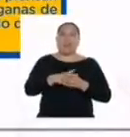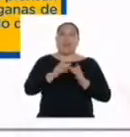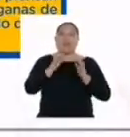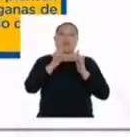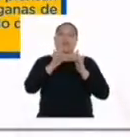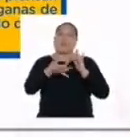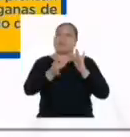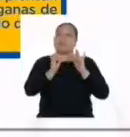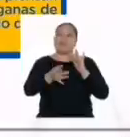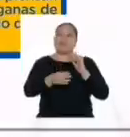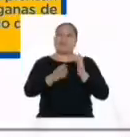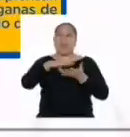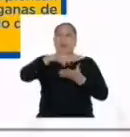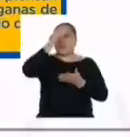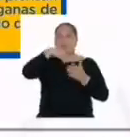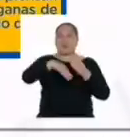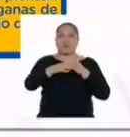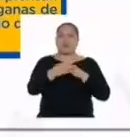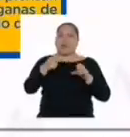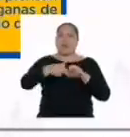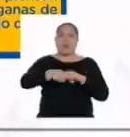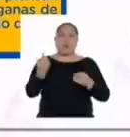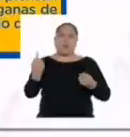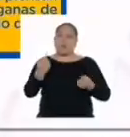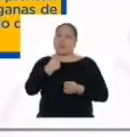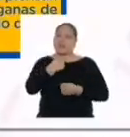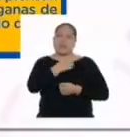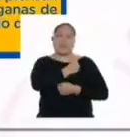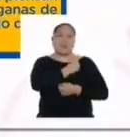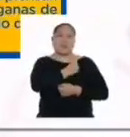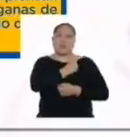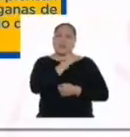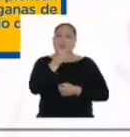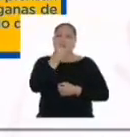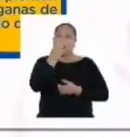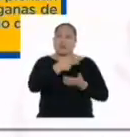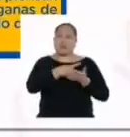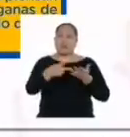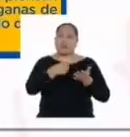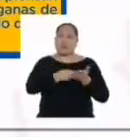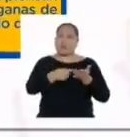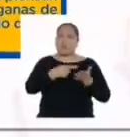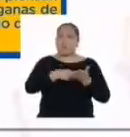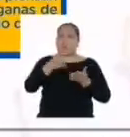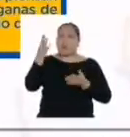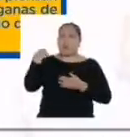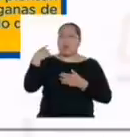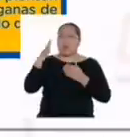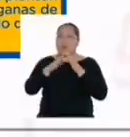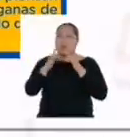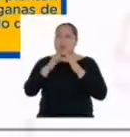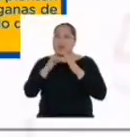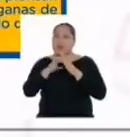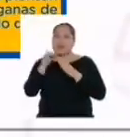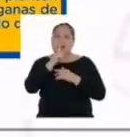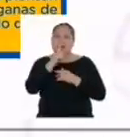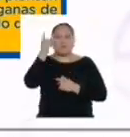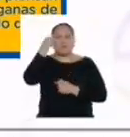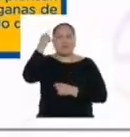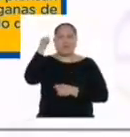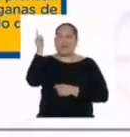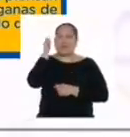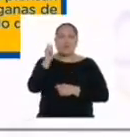abandonar la secundaria hace unas semanas. Porque en mi casa piensan que no es tan importante. Pero a veces me dan ganas de volver a